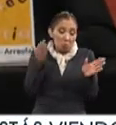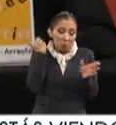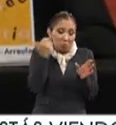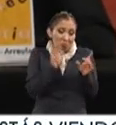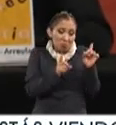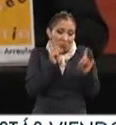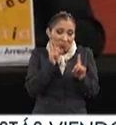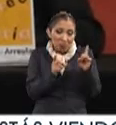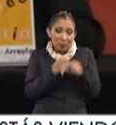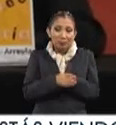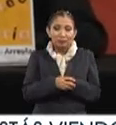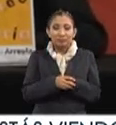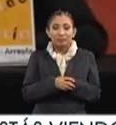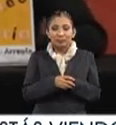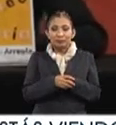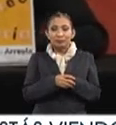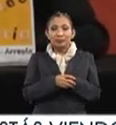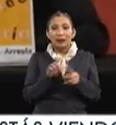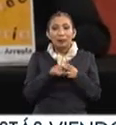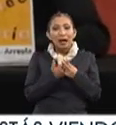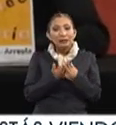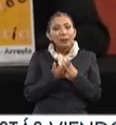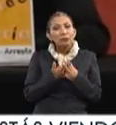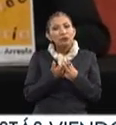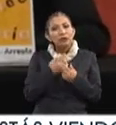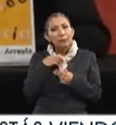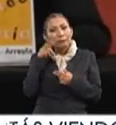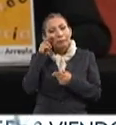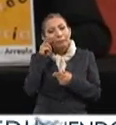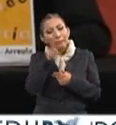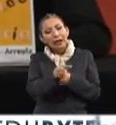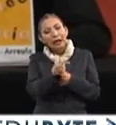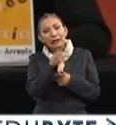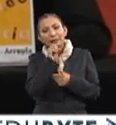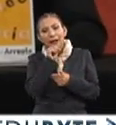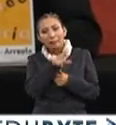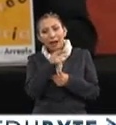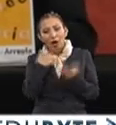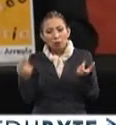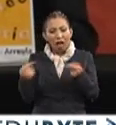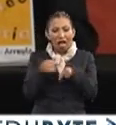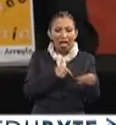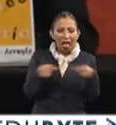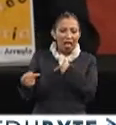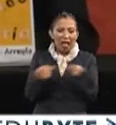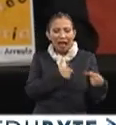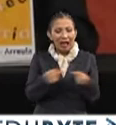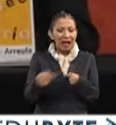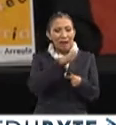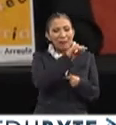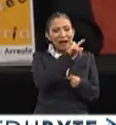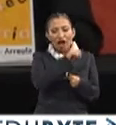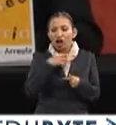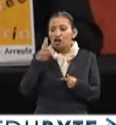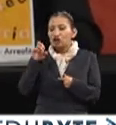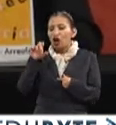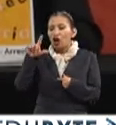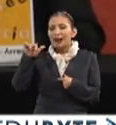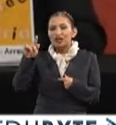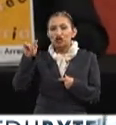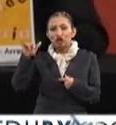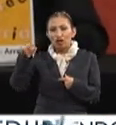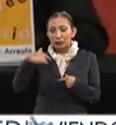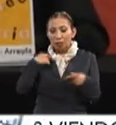empezamos a contemplar que así como está la batalla eterna de los Beatles contra los Rolling Stones,